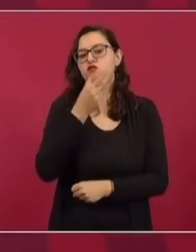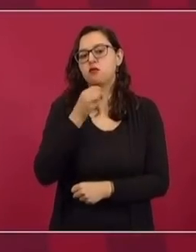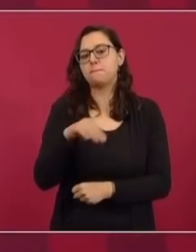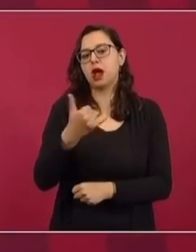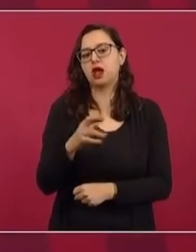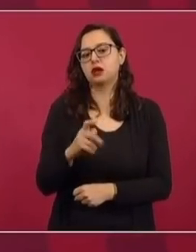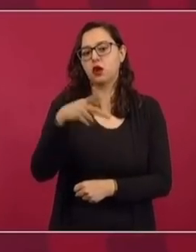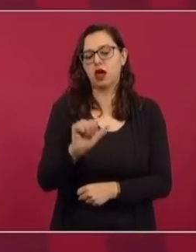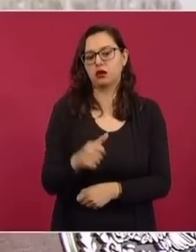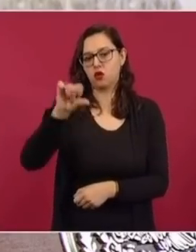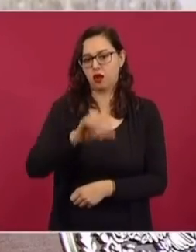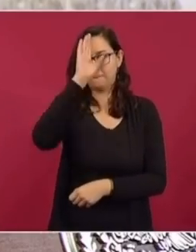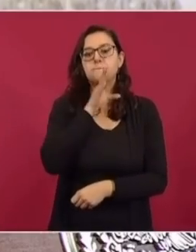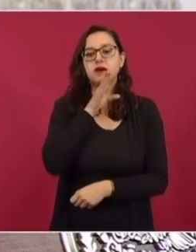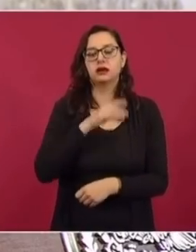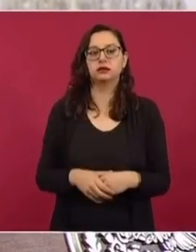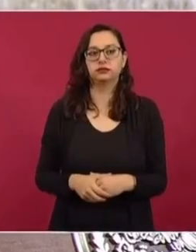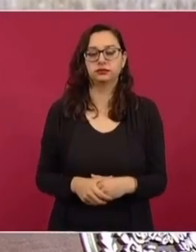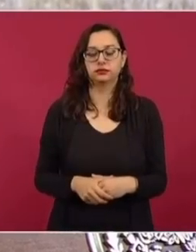a las 12 del día.